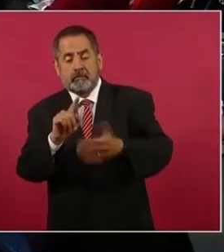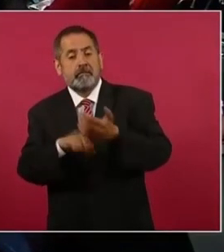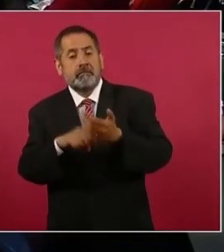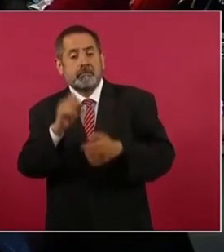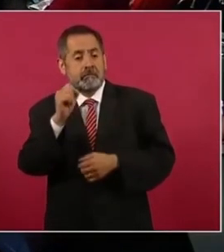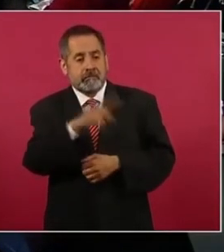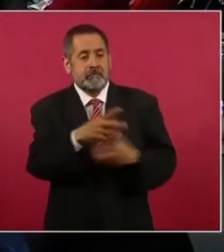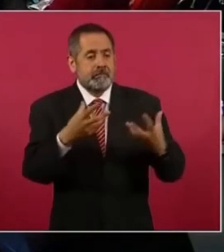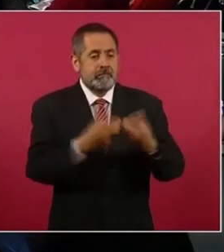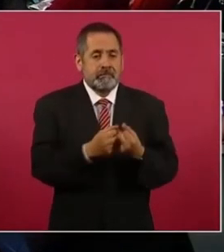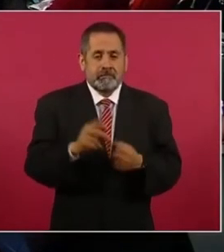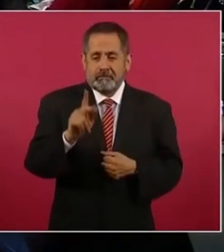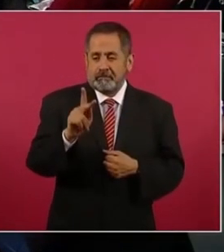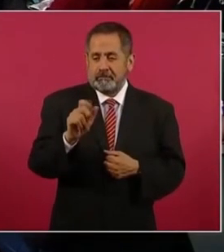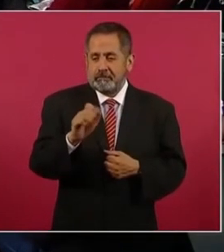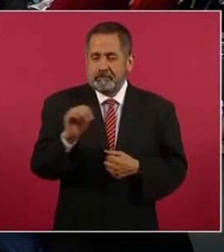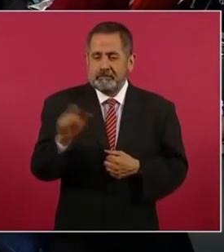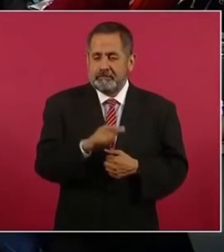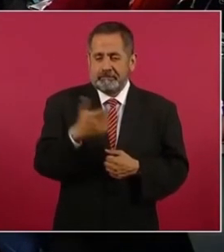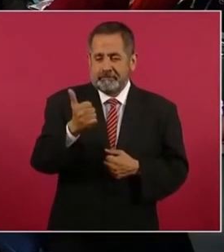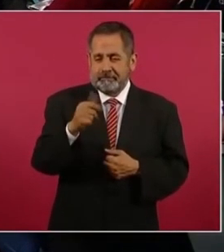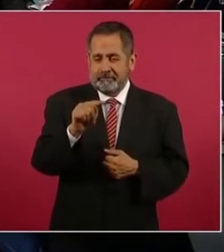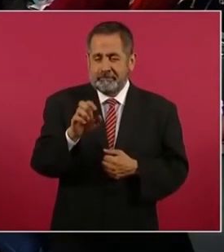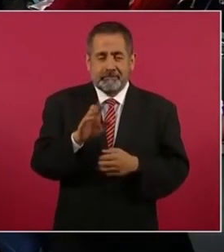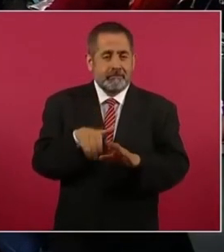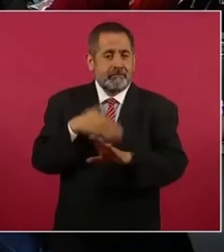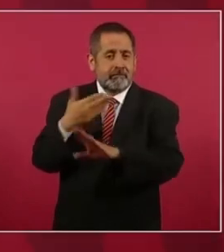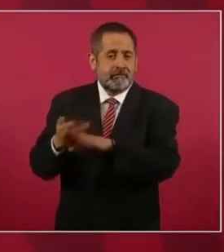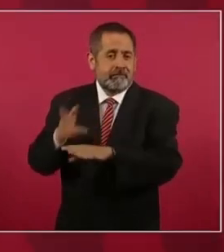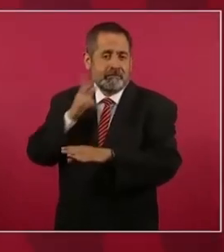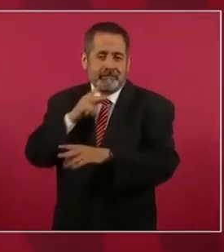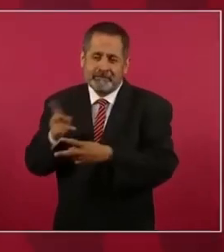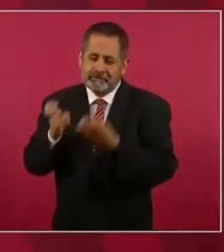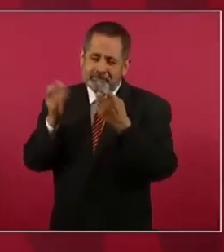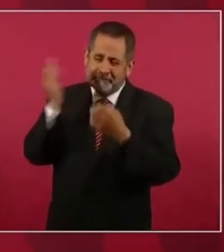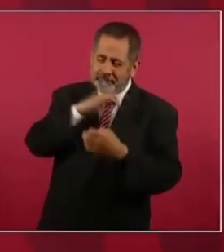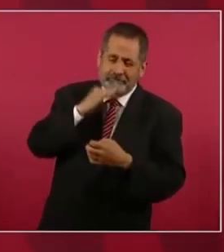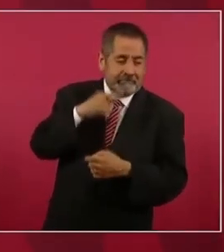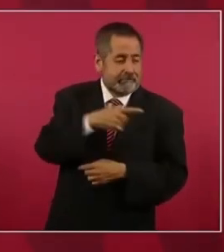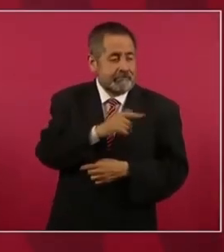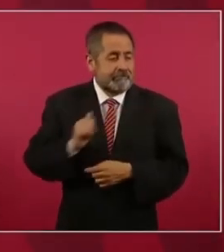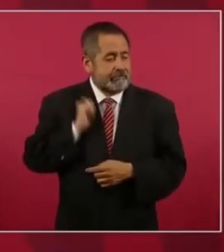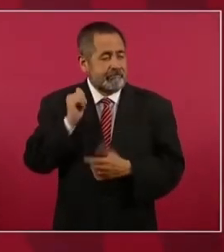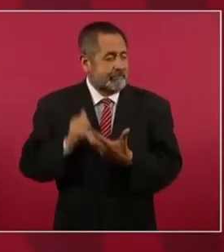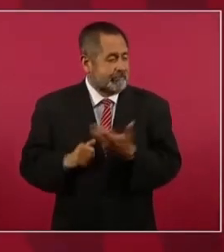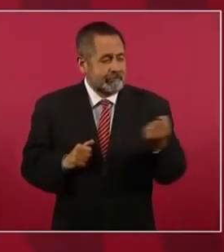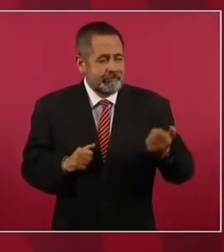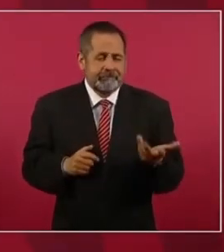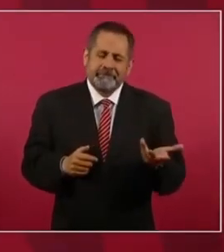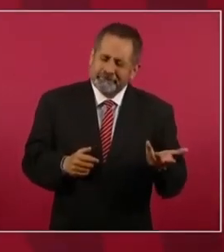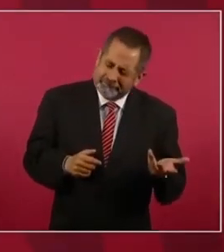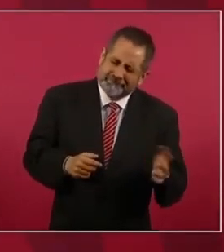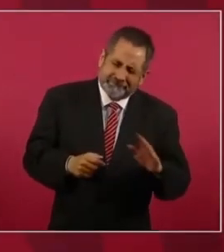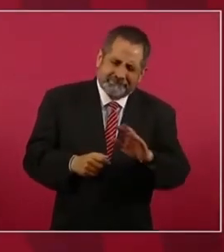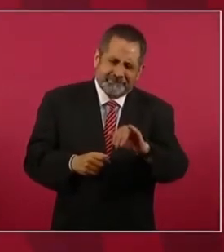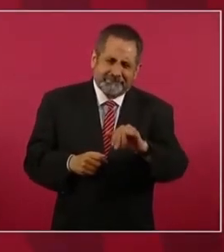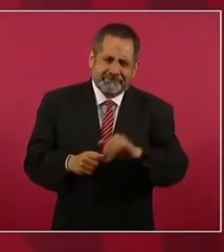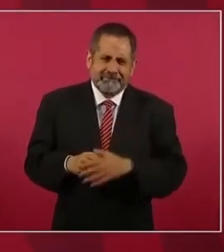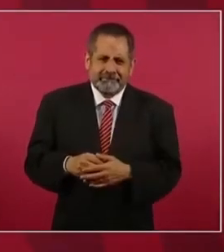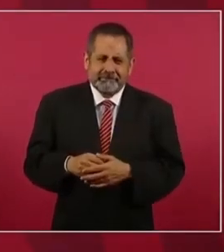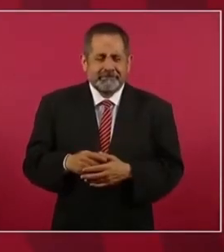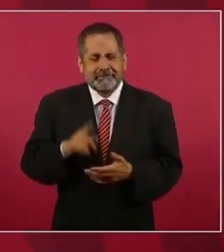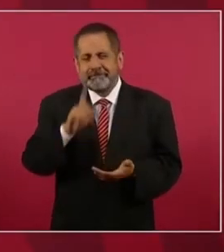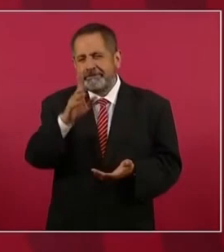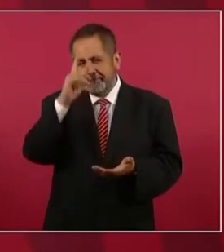directo del Pemexgate de este fraude contra petróleos mexicanos. Sí, sí, sí. Y yo creo que es un asunto de nostalgia